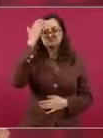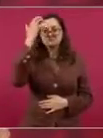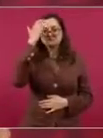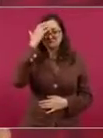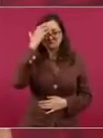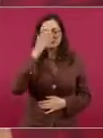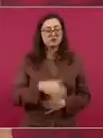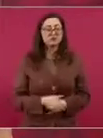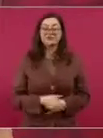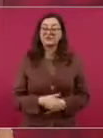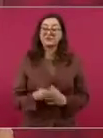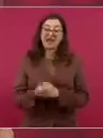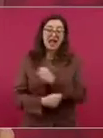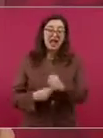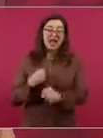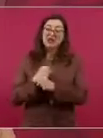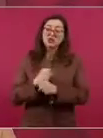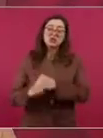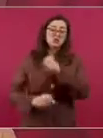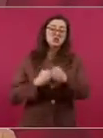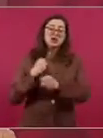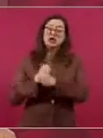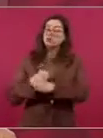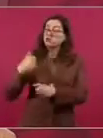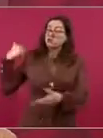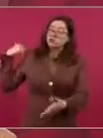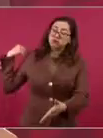como manda,